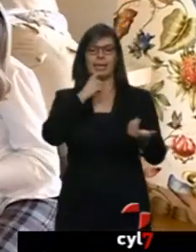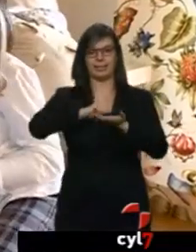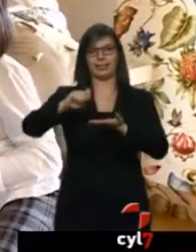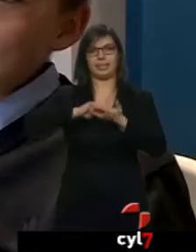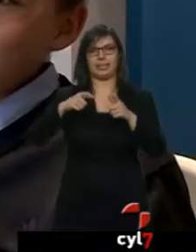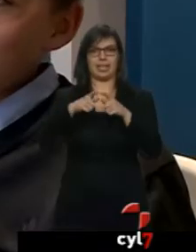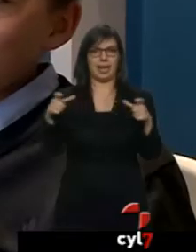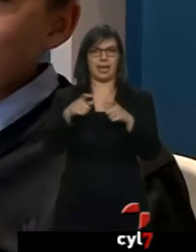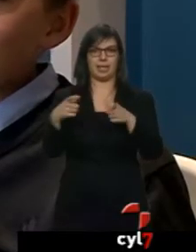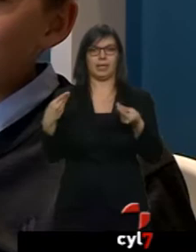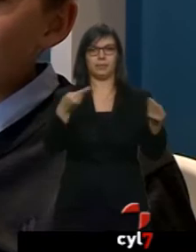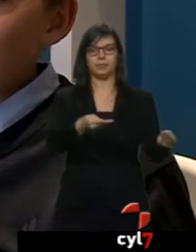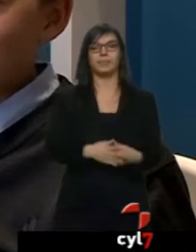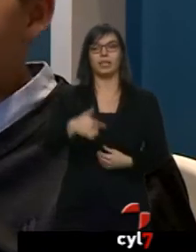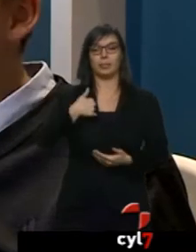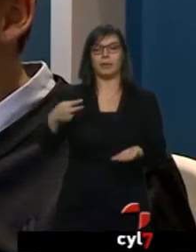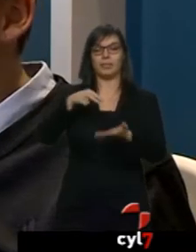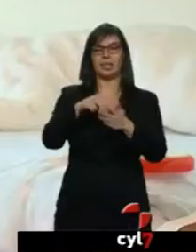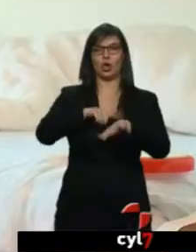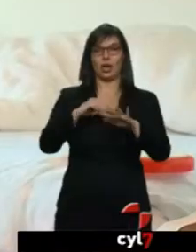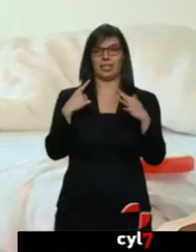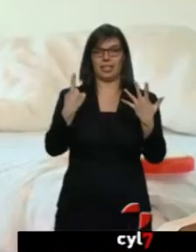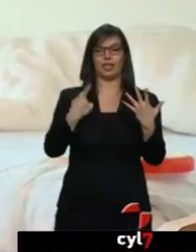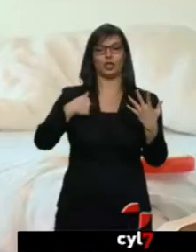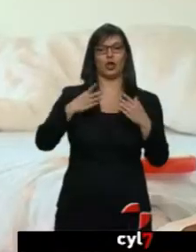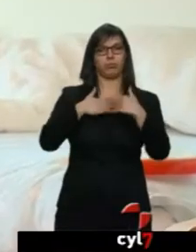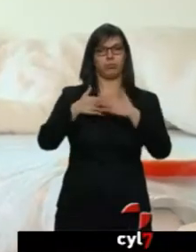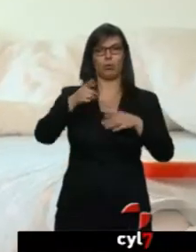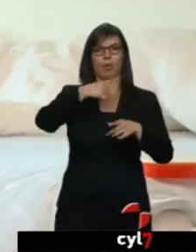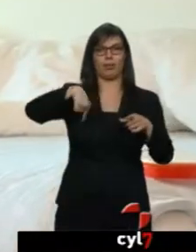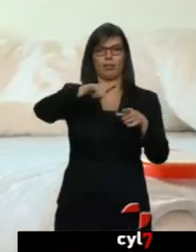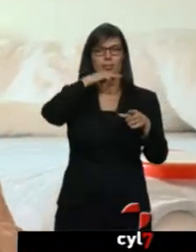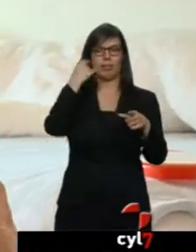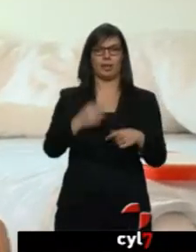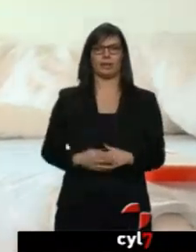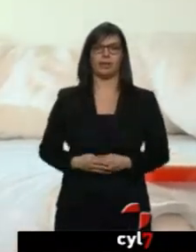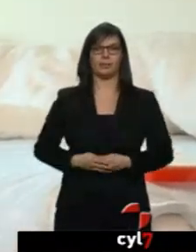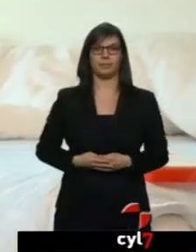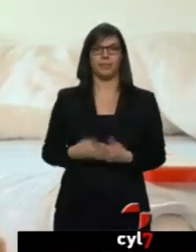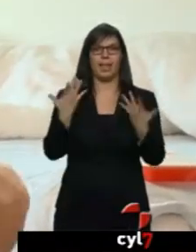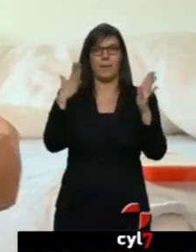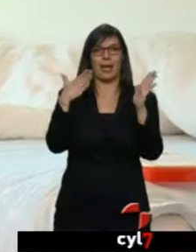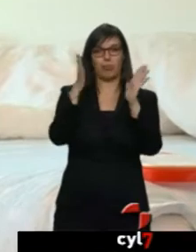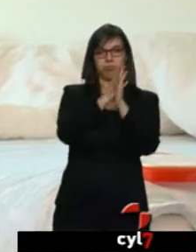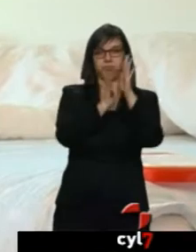levantado a las seis de la mañana, he hecho una tarta. Y las manos a tíltalo.